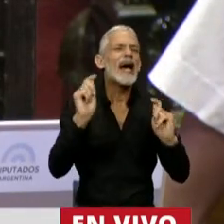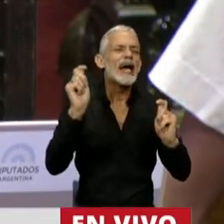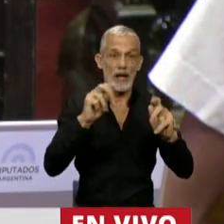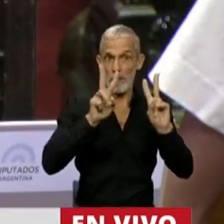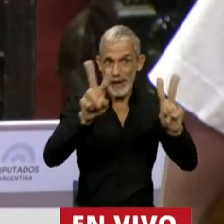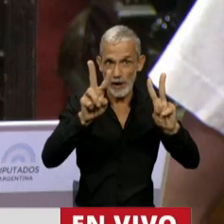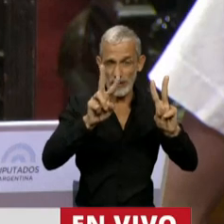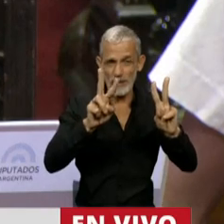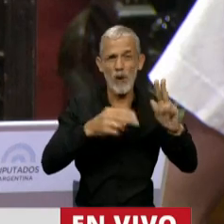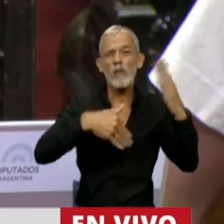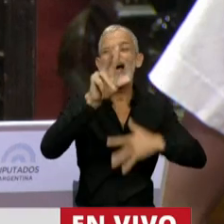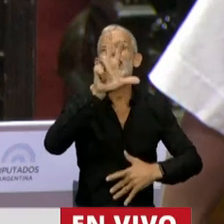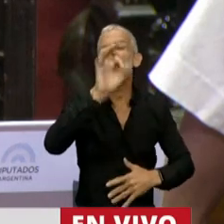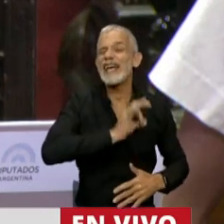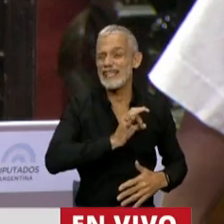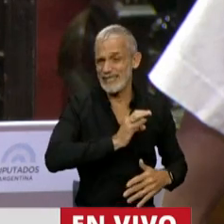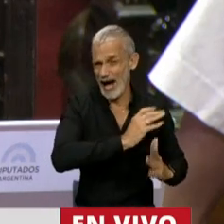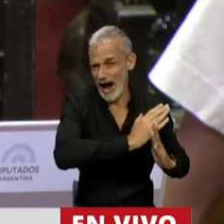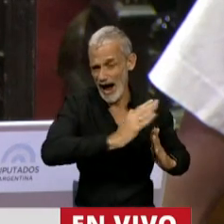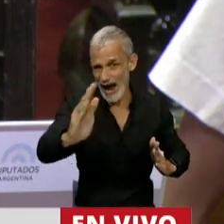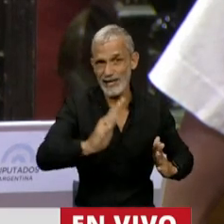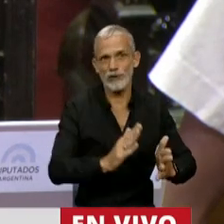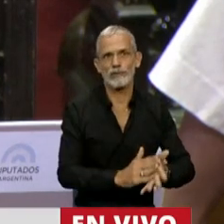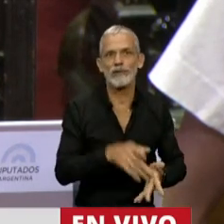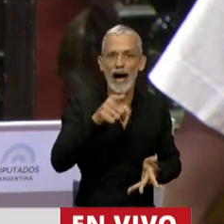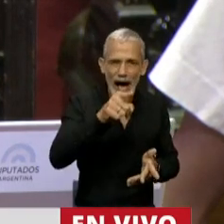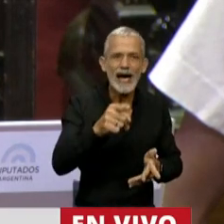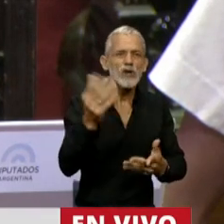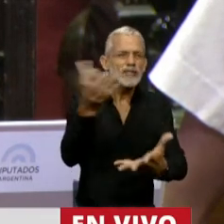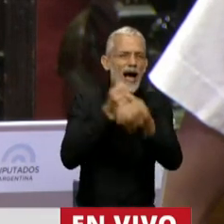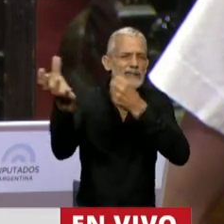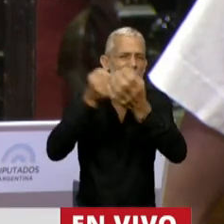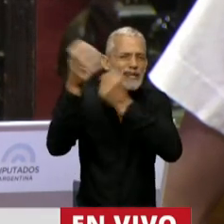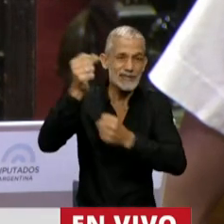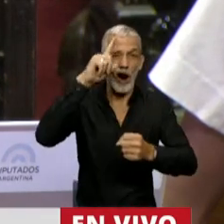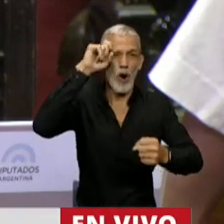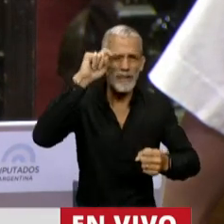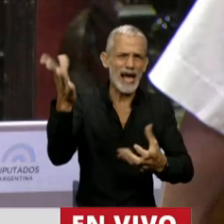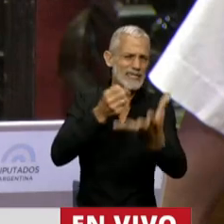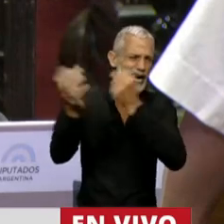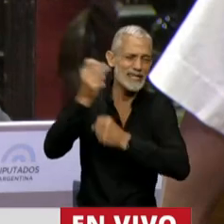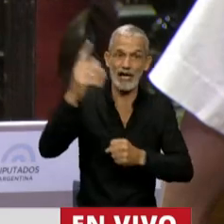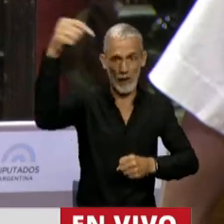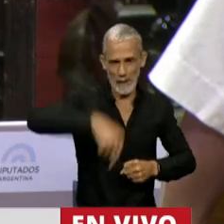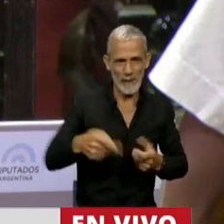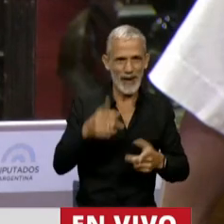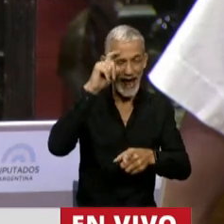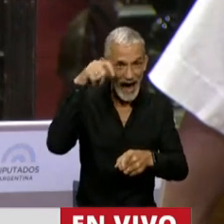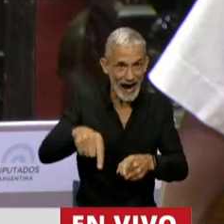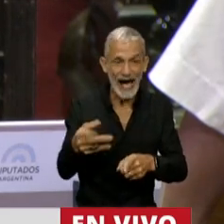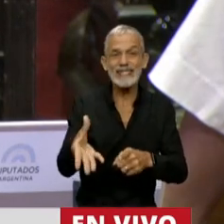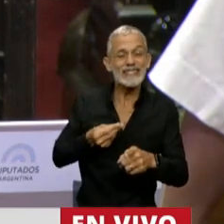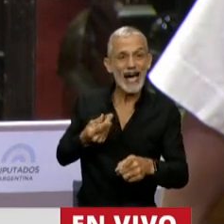el peronismo más de 30 años. Es a ellos que les sacan los recursos a los hospitales a los que vienen sus